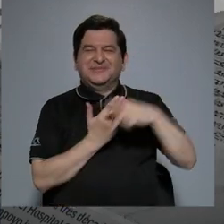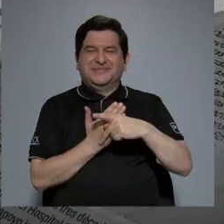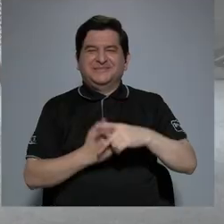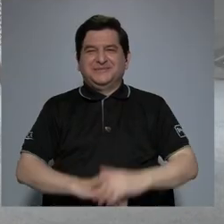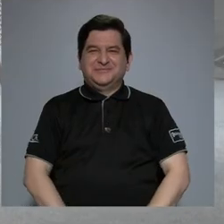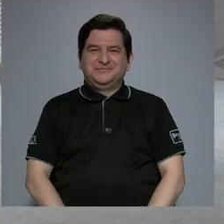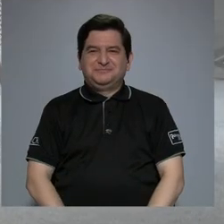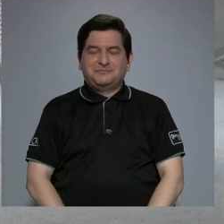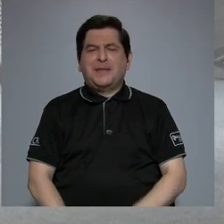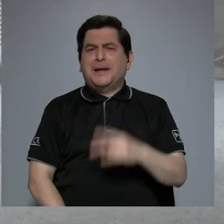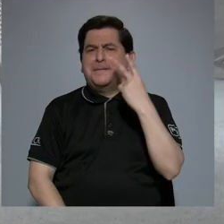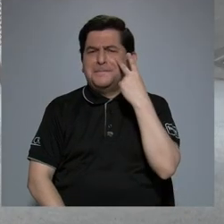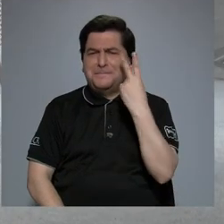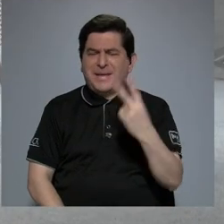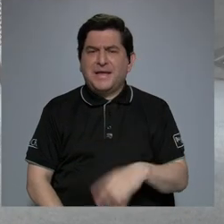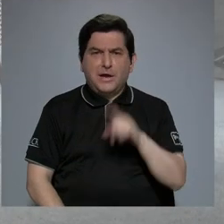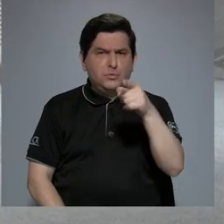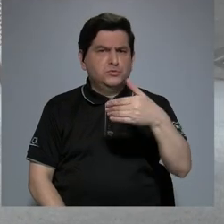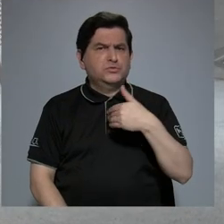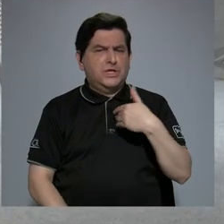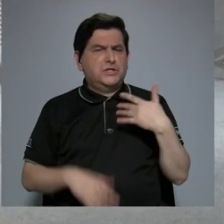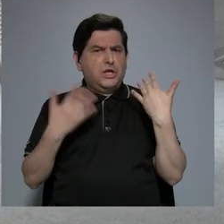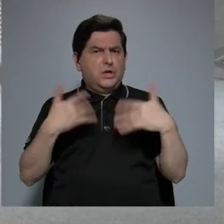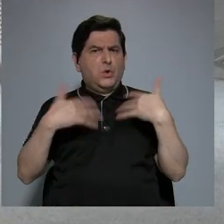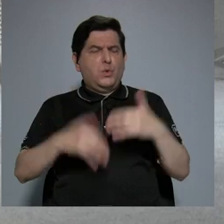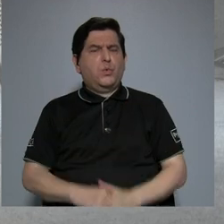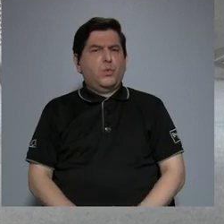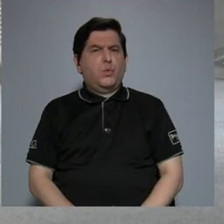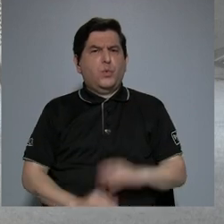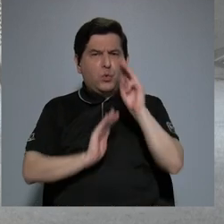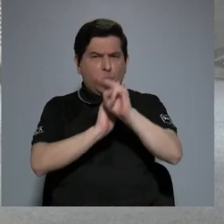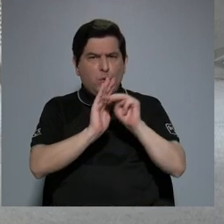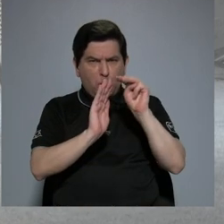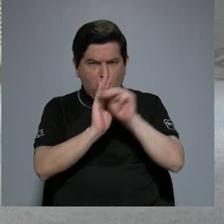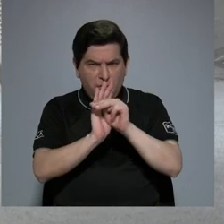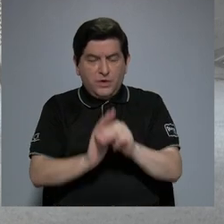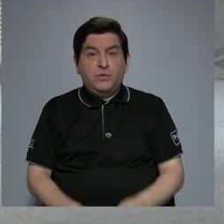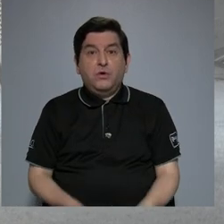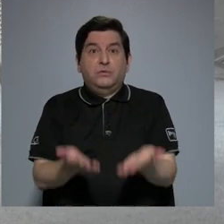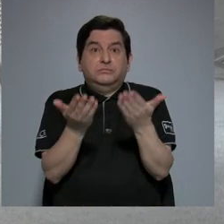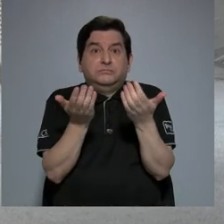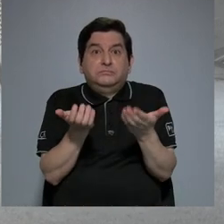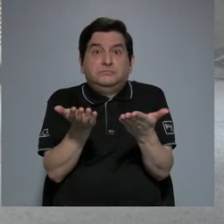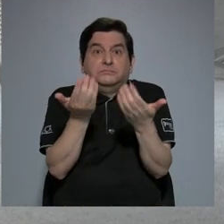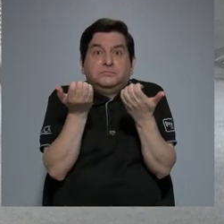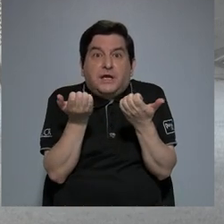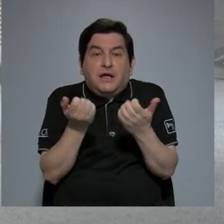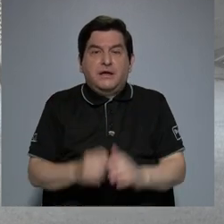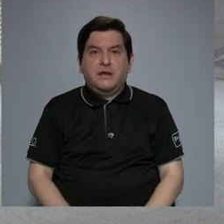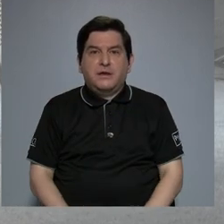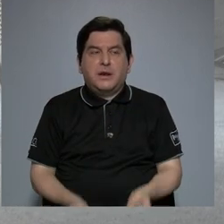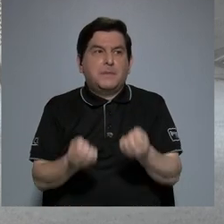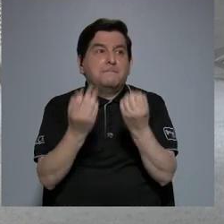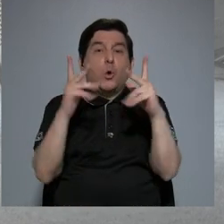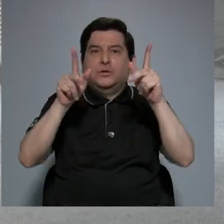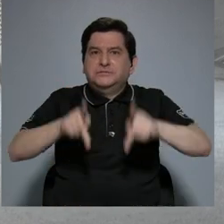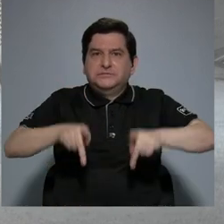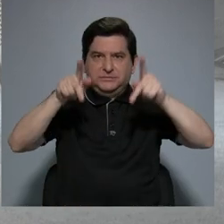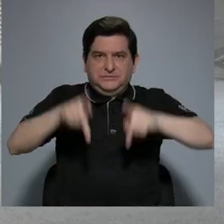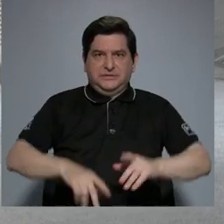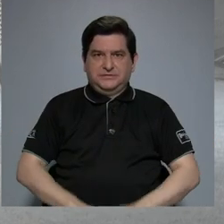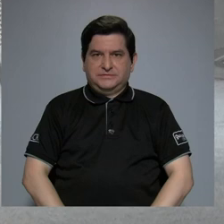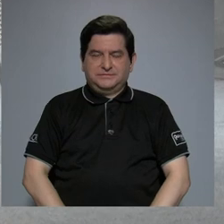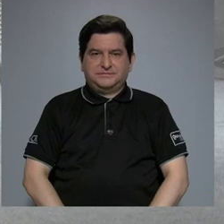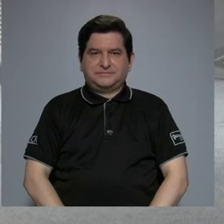Este, mire, usted tiene un gran currículum que se lo deseara una gran cantidad de personas.